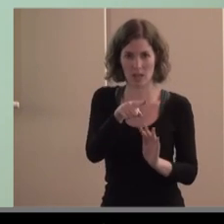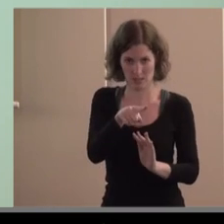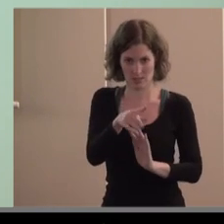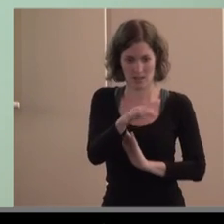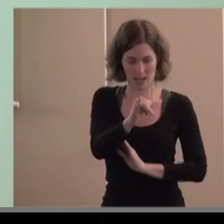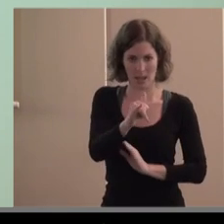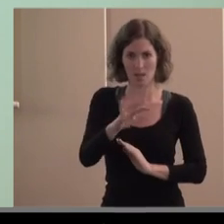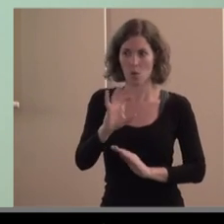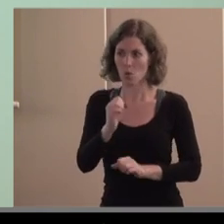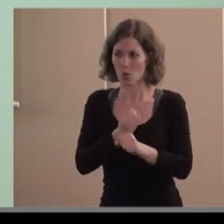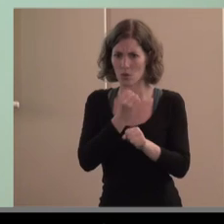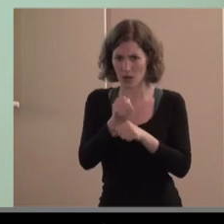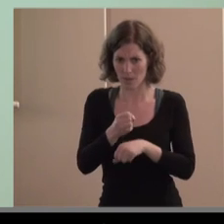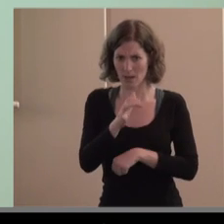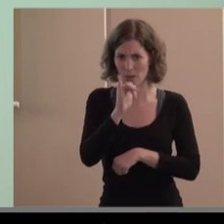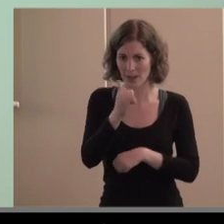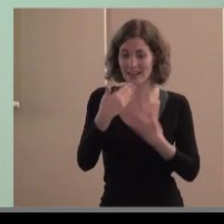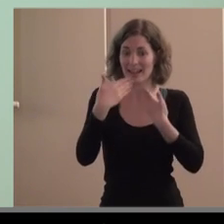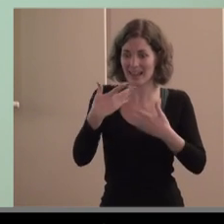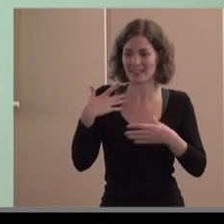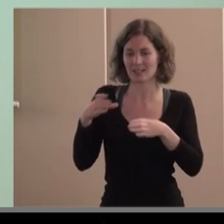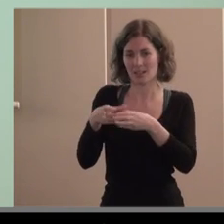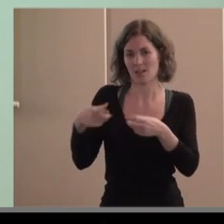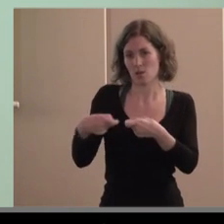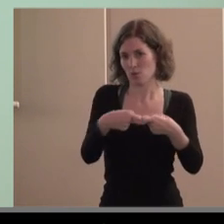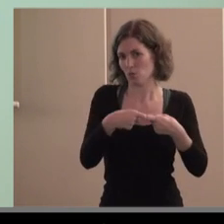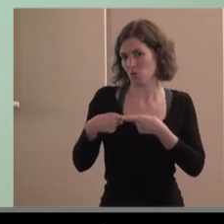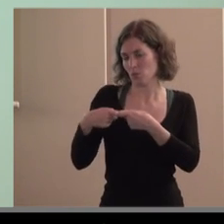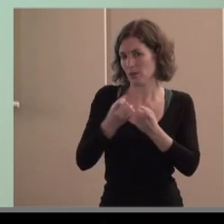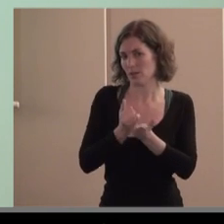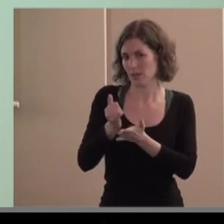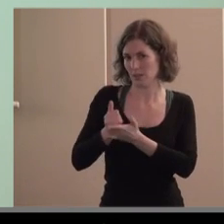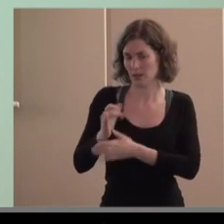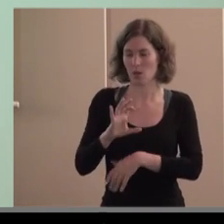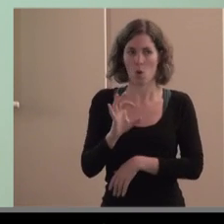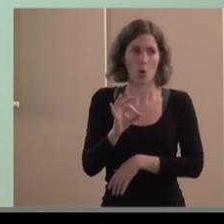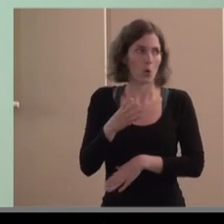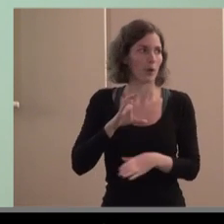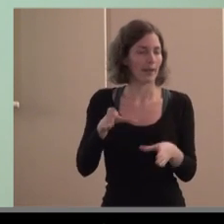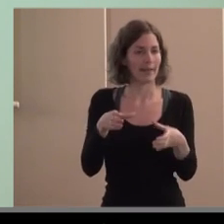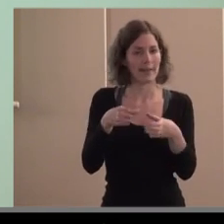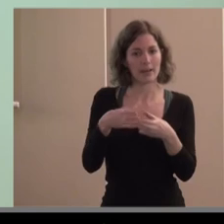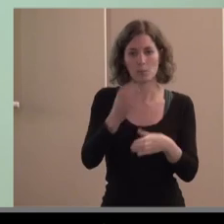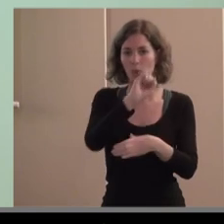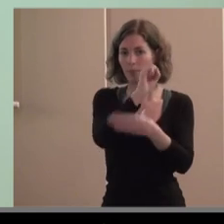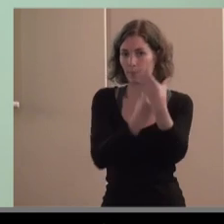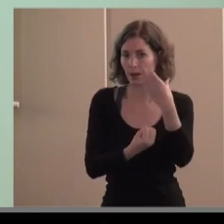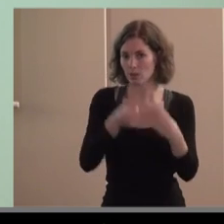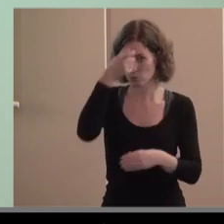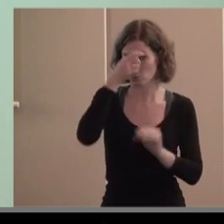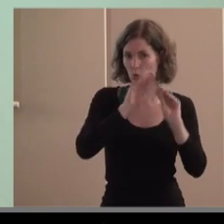bueno no sé qué la que mantiene el equipillo de el equipo de del pueblo y la cooperativa agraria